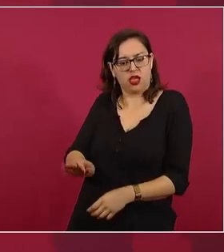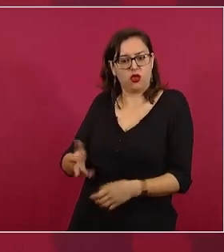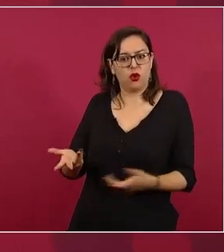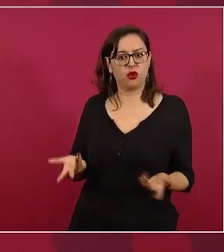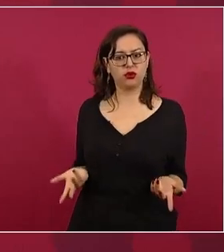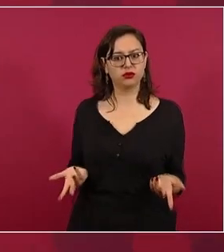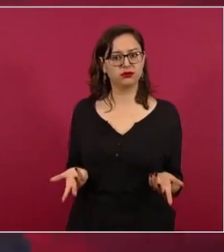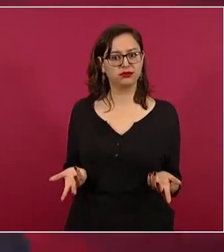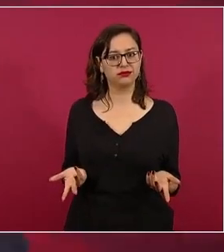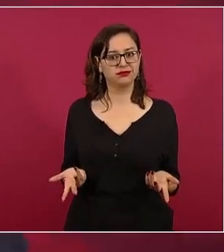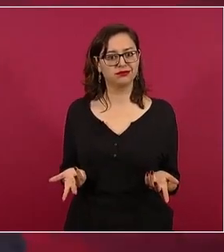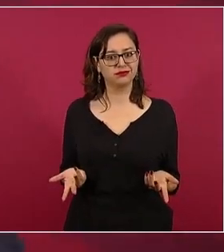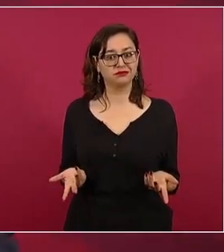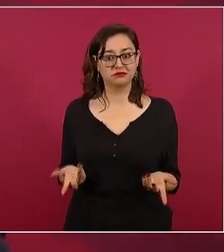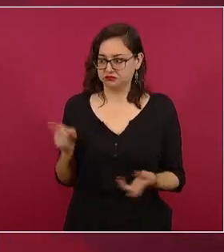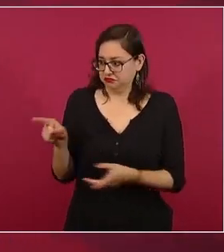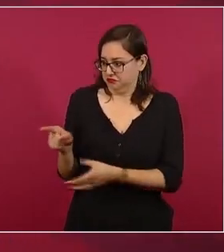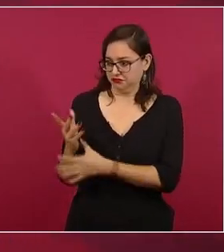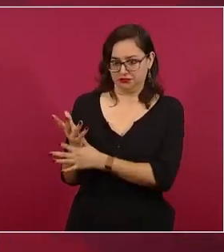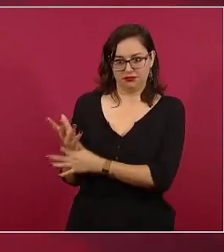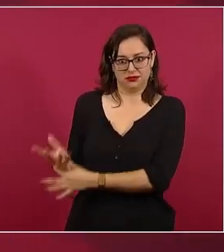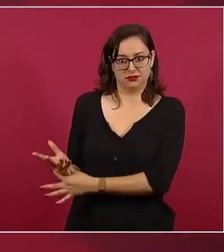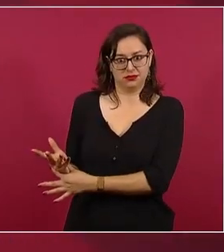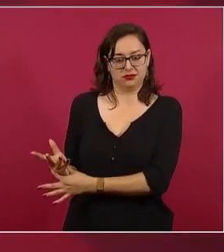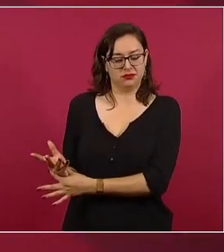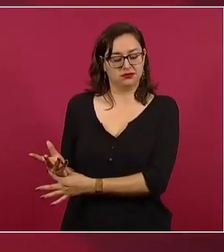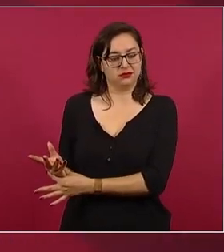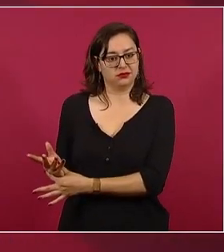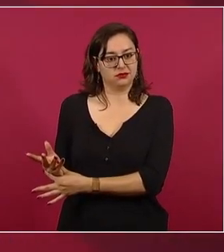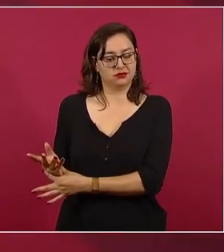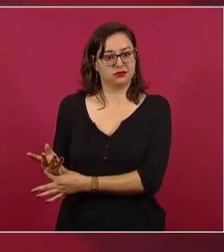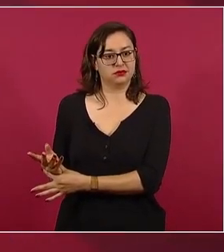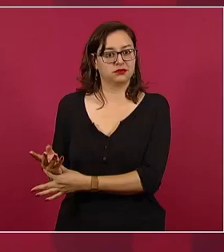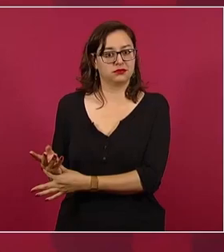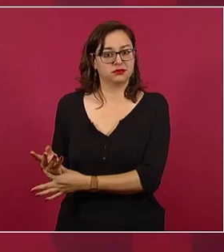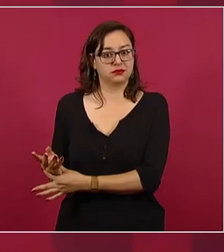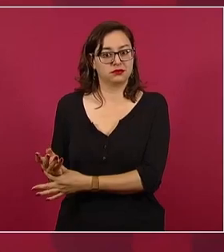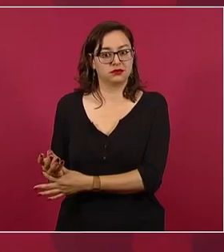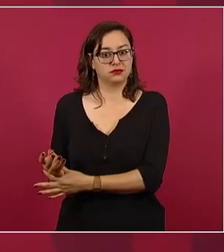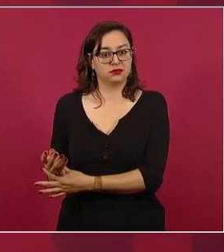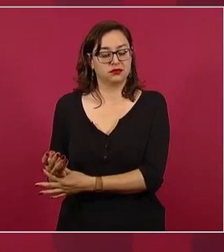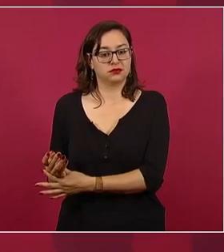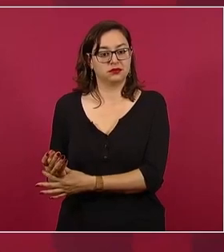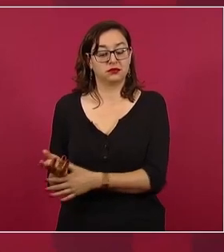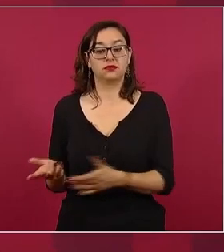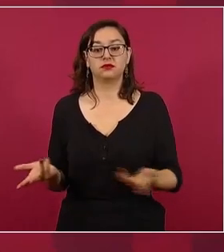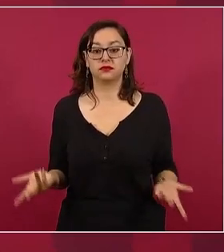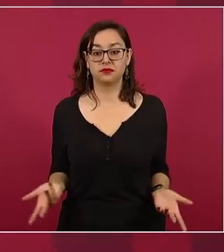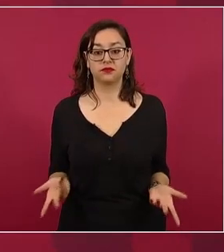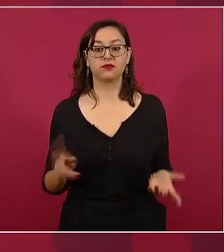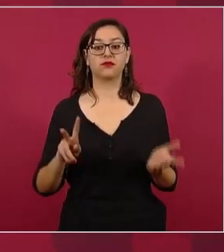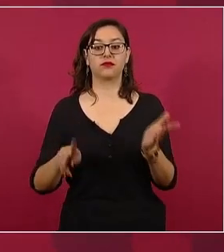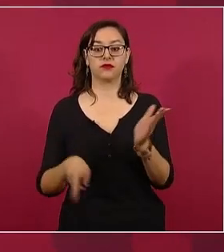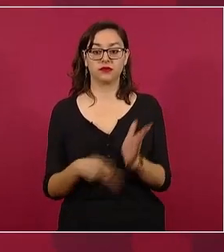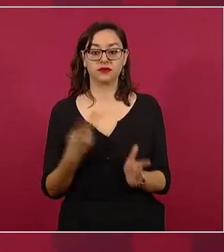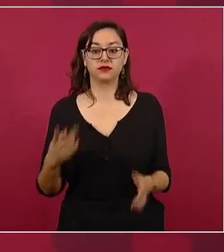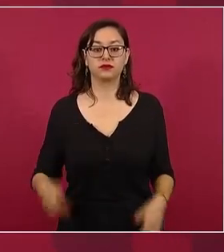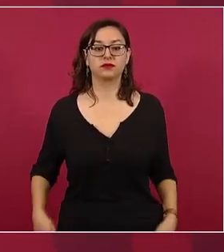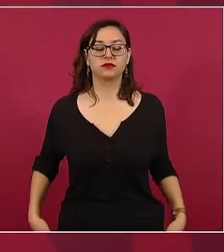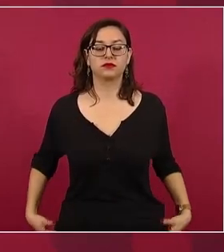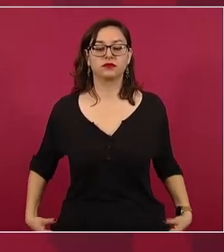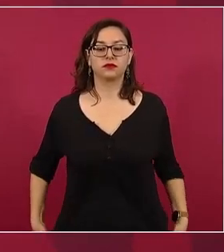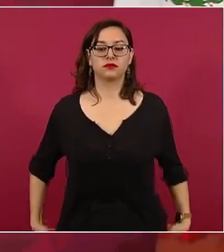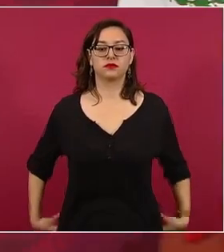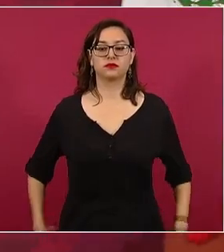repetía, lo